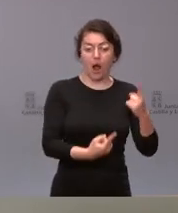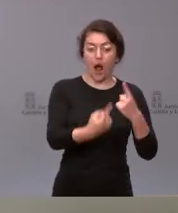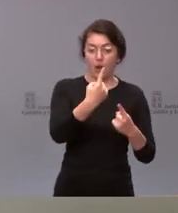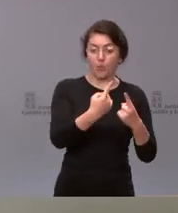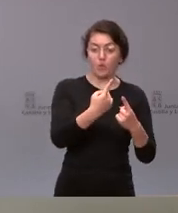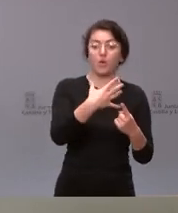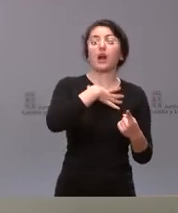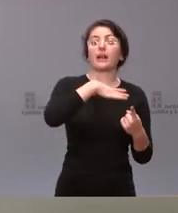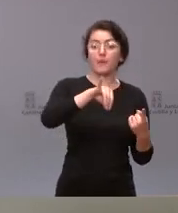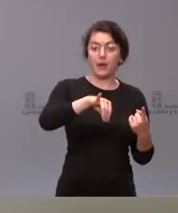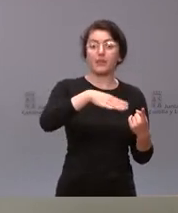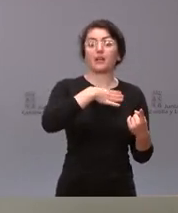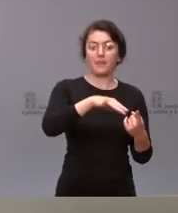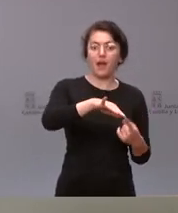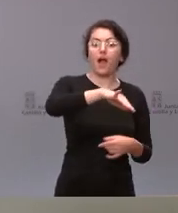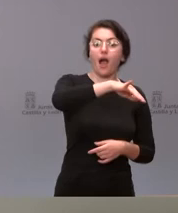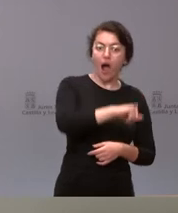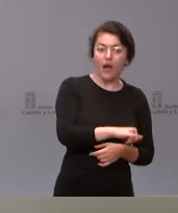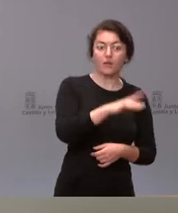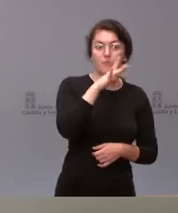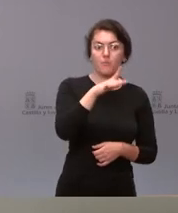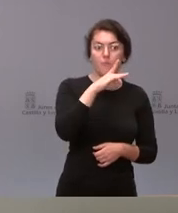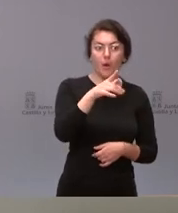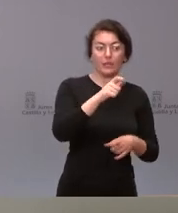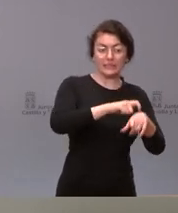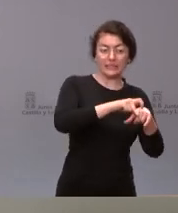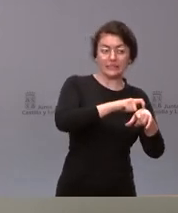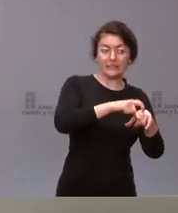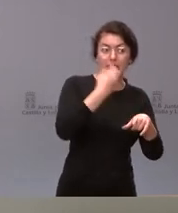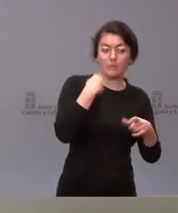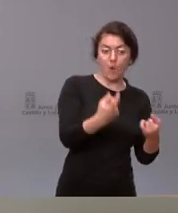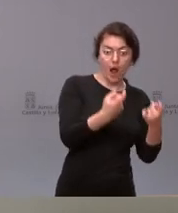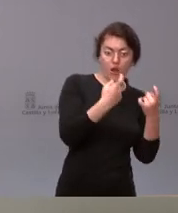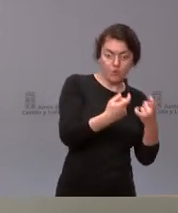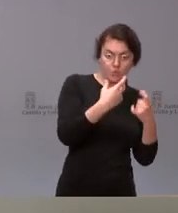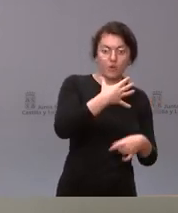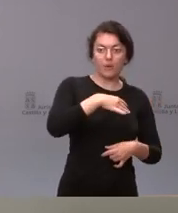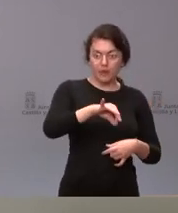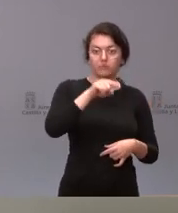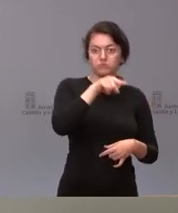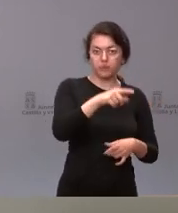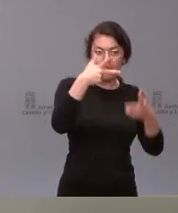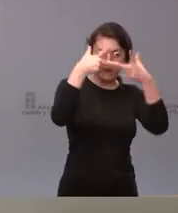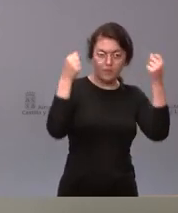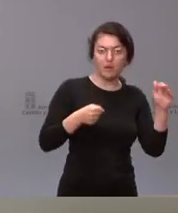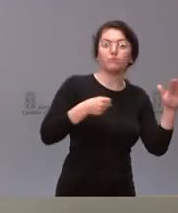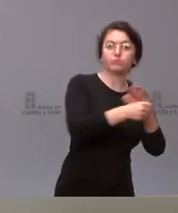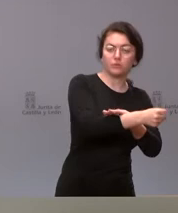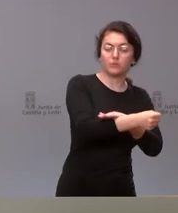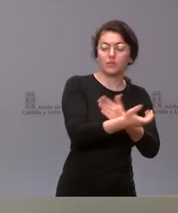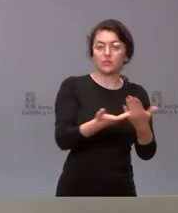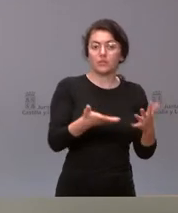de las características de alguno de los alumnos que reciban educación en algunos de los centros y por tanto siempre estamos